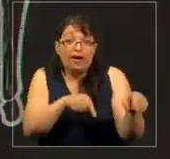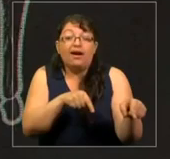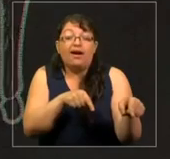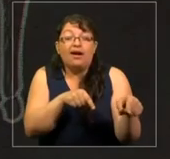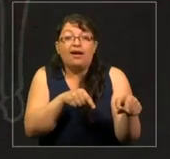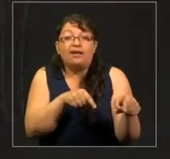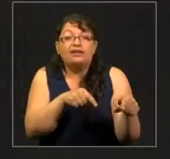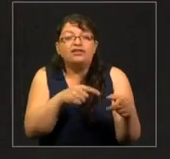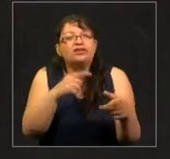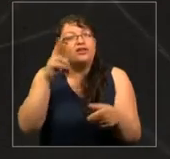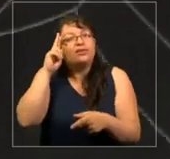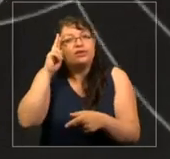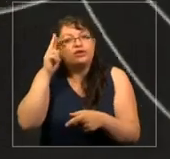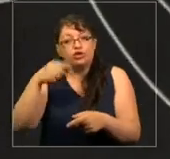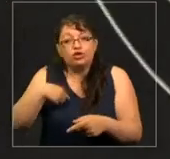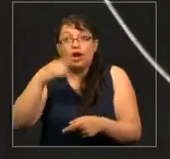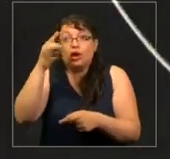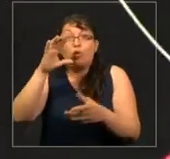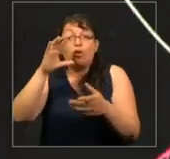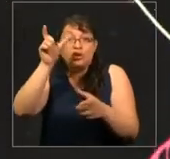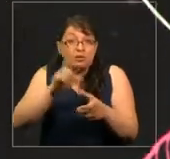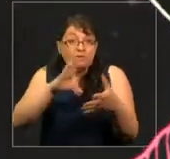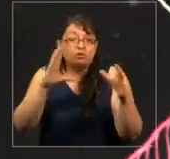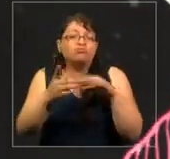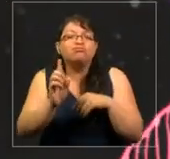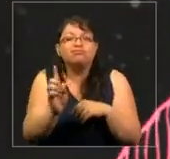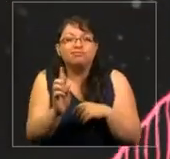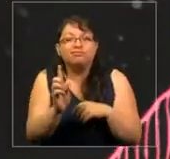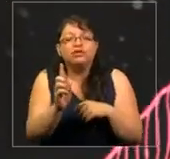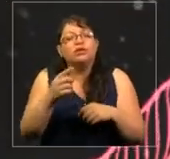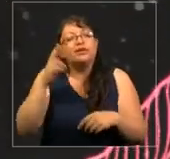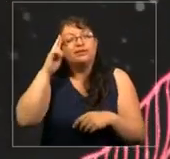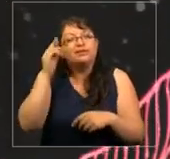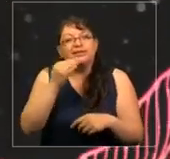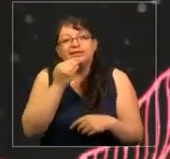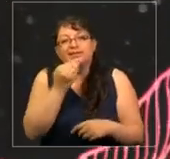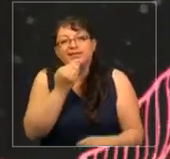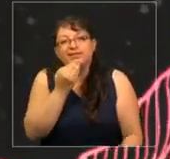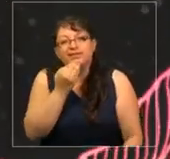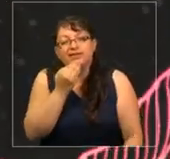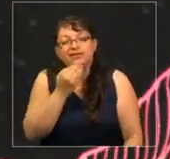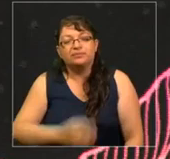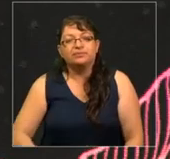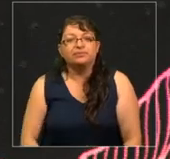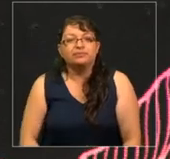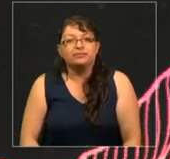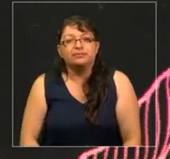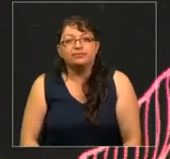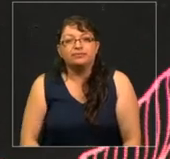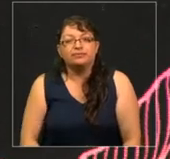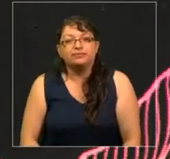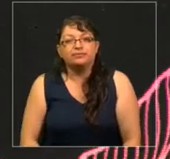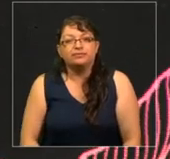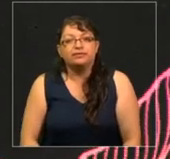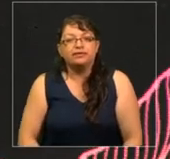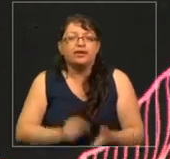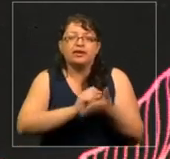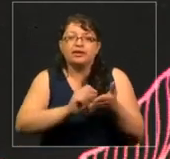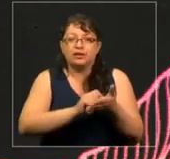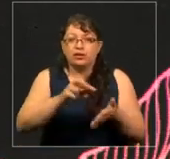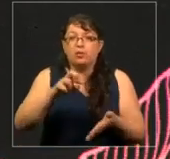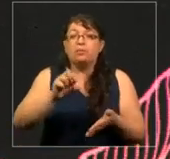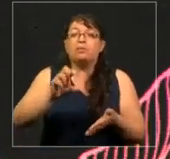que no estamos solos. Nos recuerda que nosotros, en las palabras de Pablo Neruda,